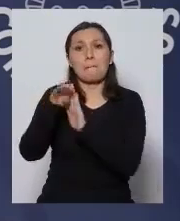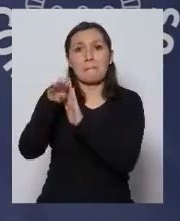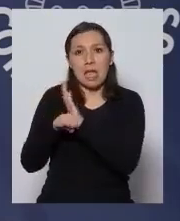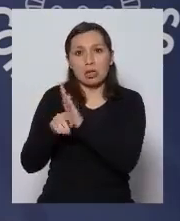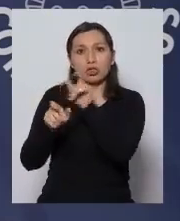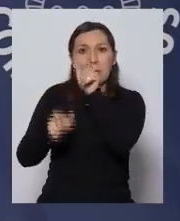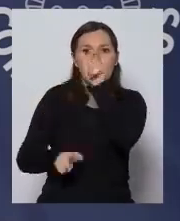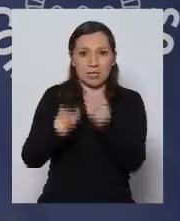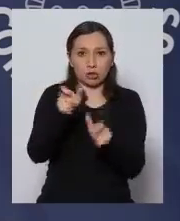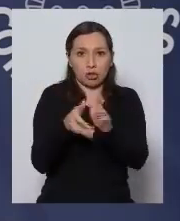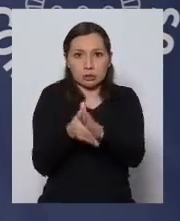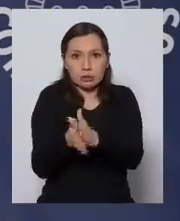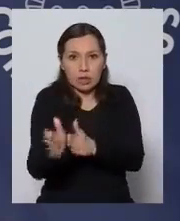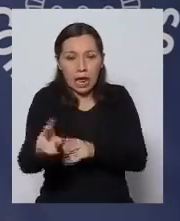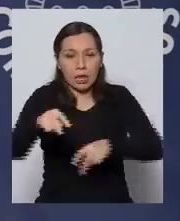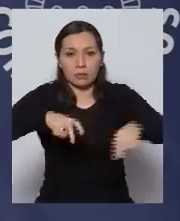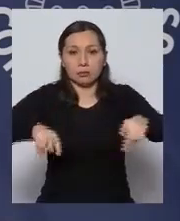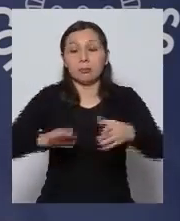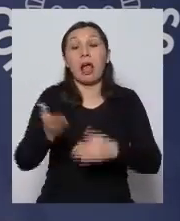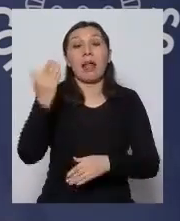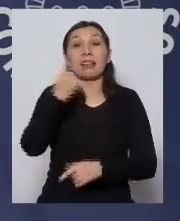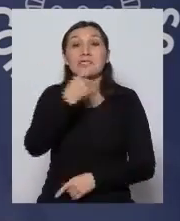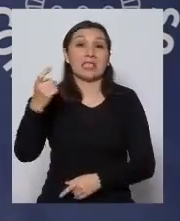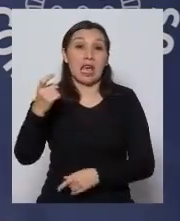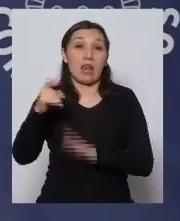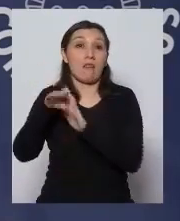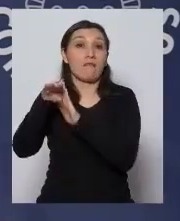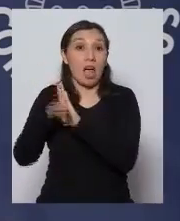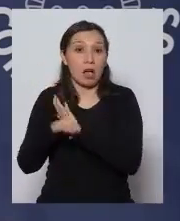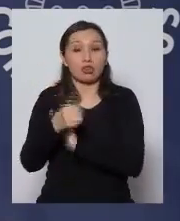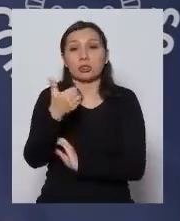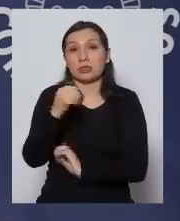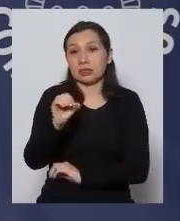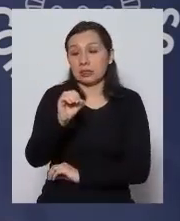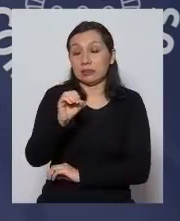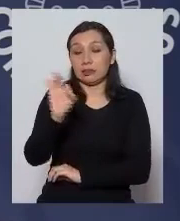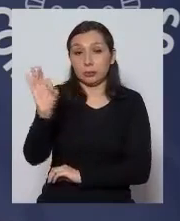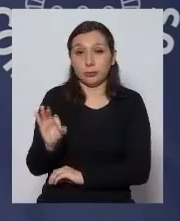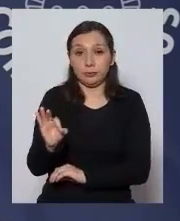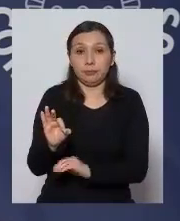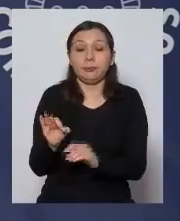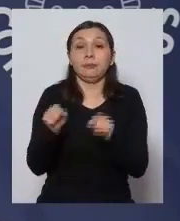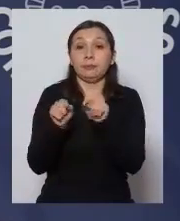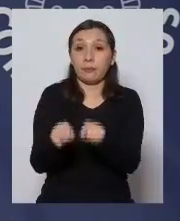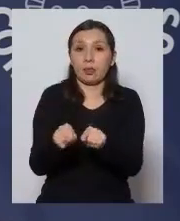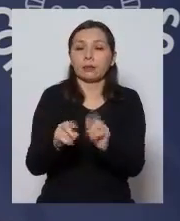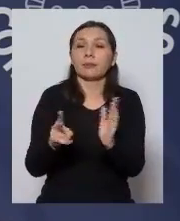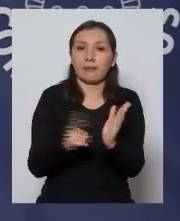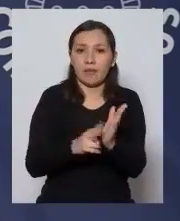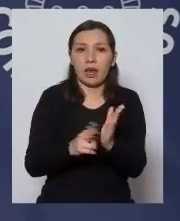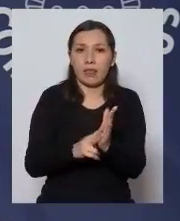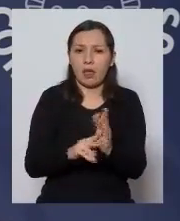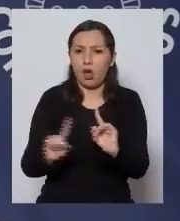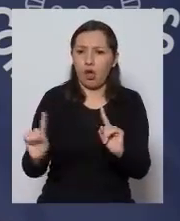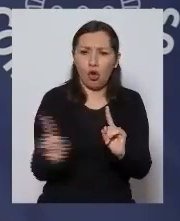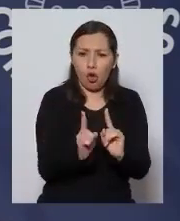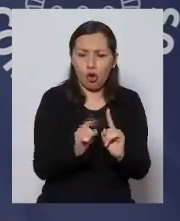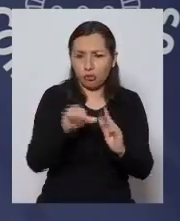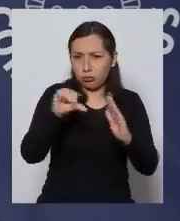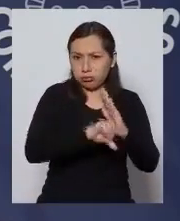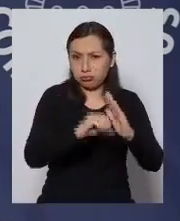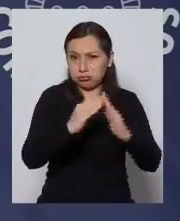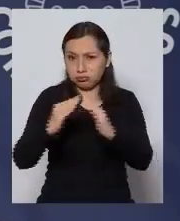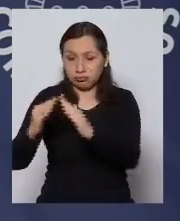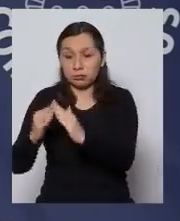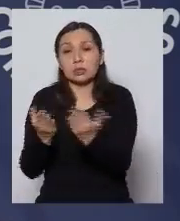vale decir de 100 ha bajado a 60 para que esta medida realmente sea breve corta